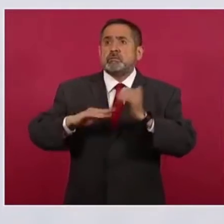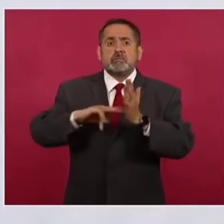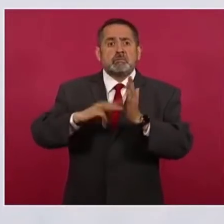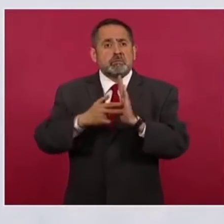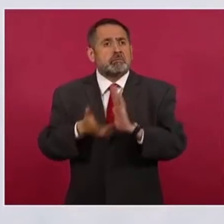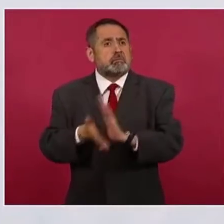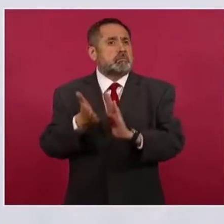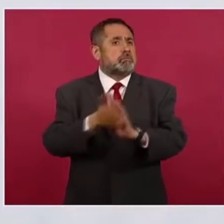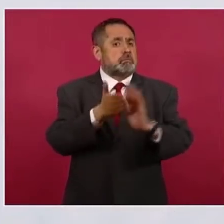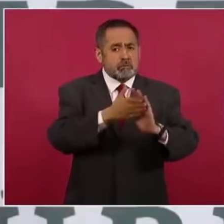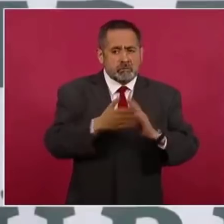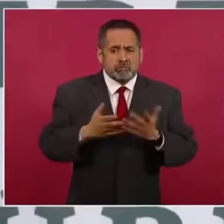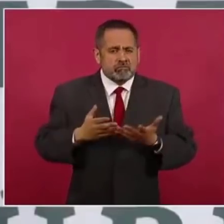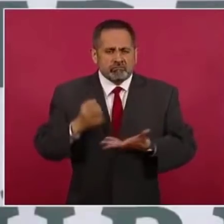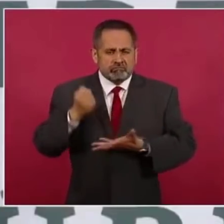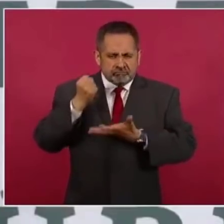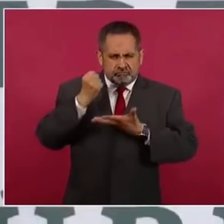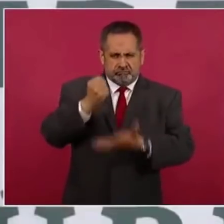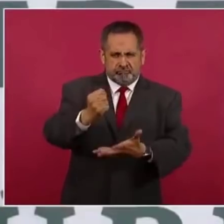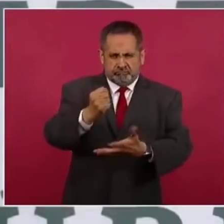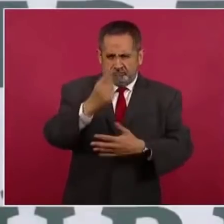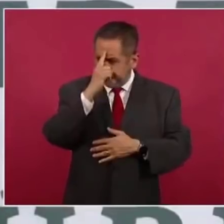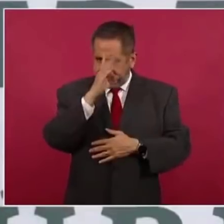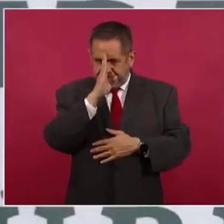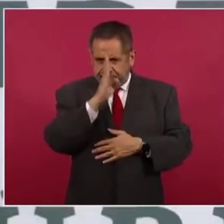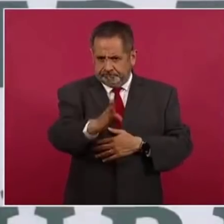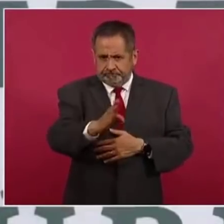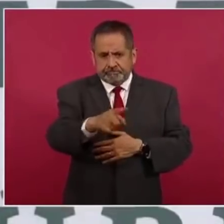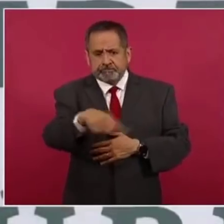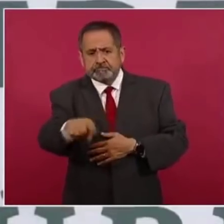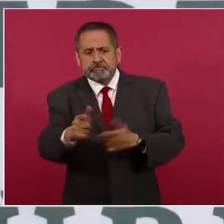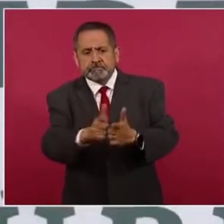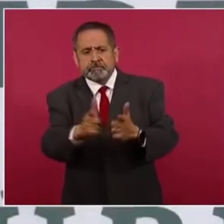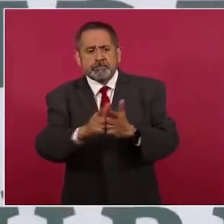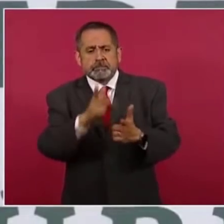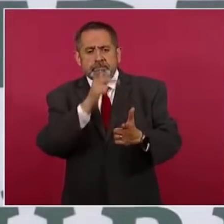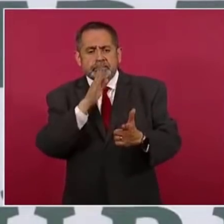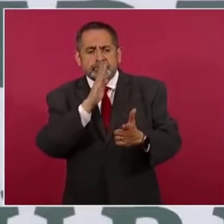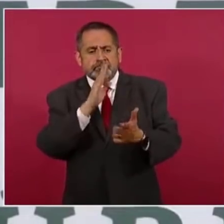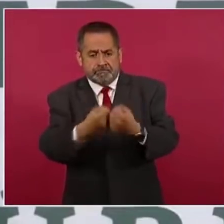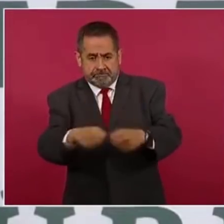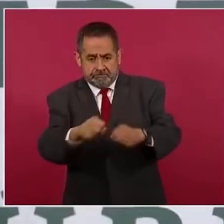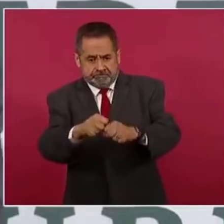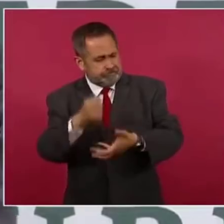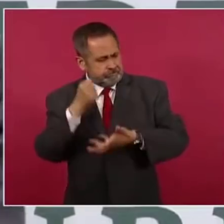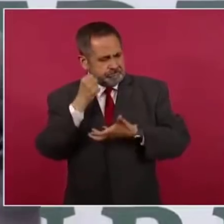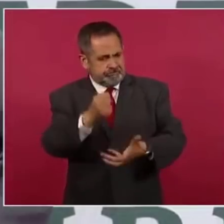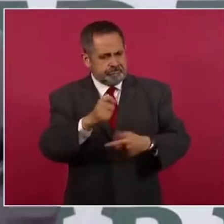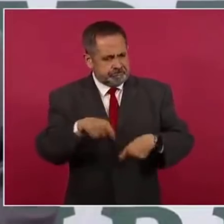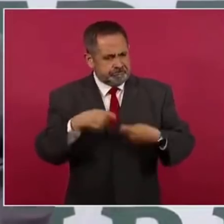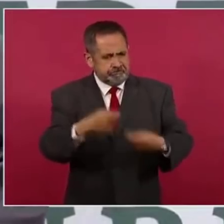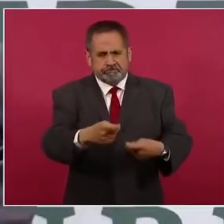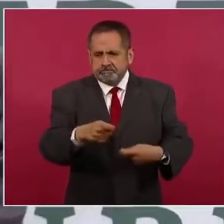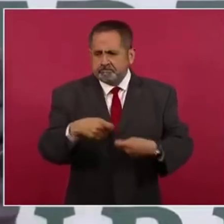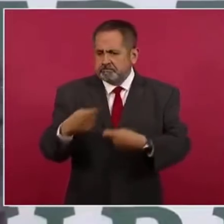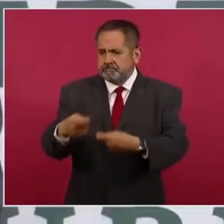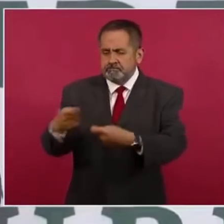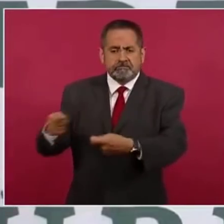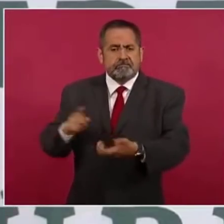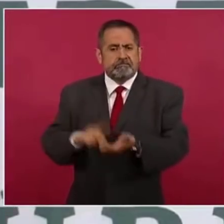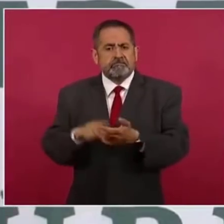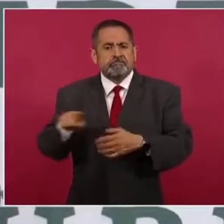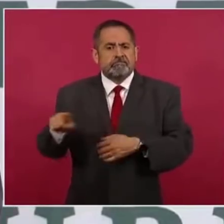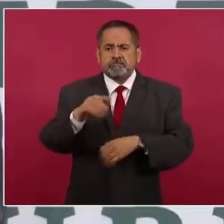de presupuesto a las sociedades de madres, de padres de familia y a tutores de